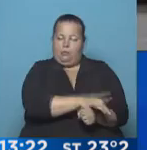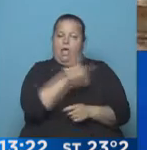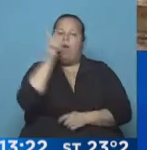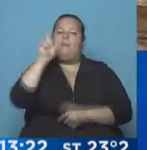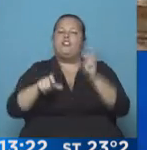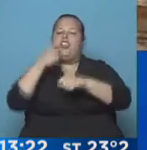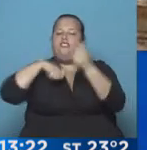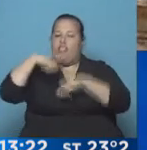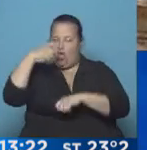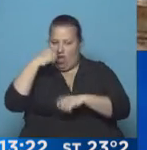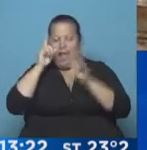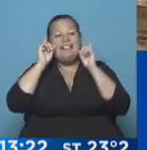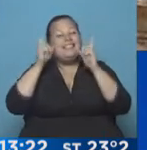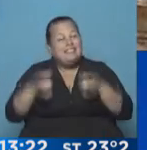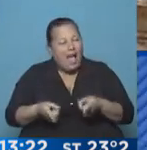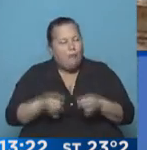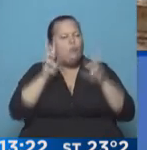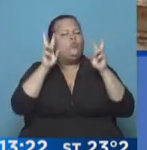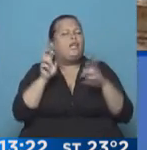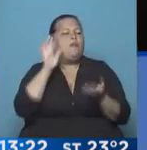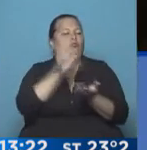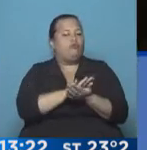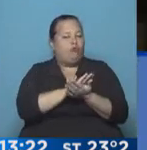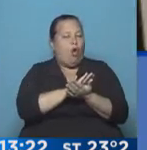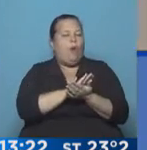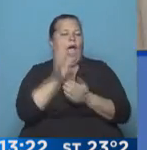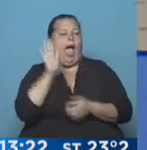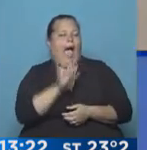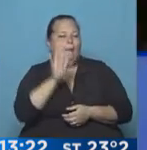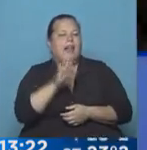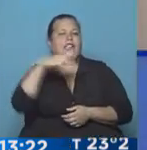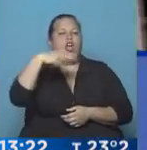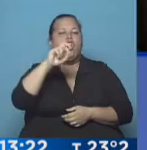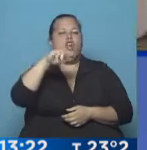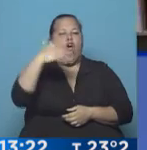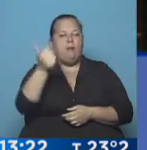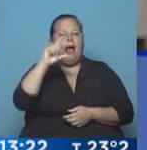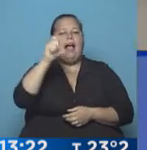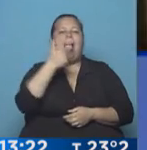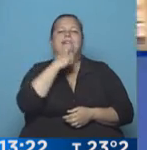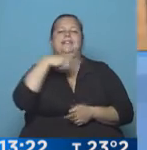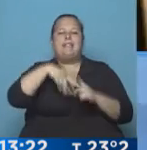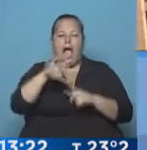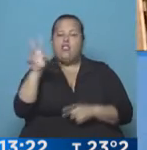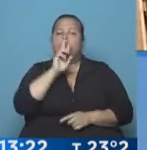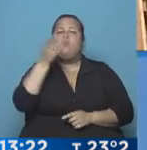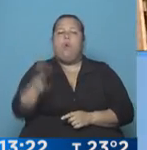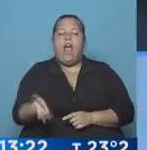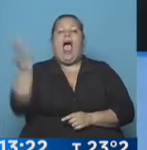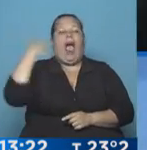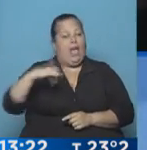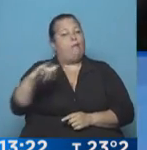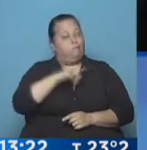narcotraficantes y también en una causa que tiene que ver con intimidaciones a Norma Castaño, que es una mujer que había